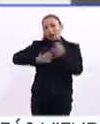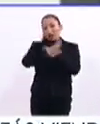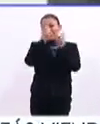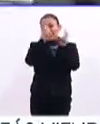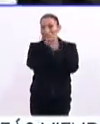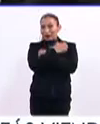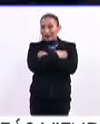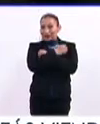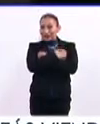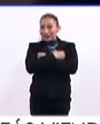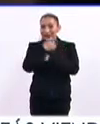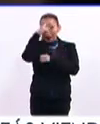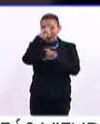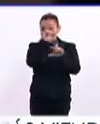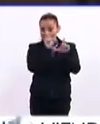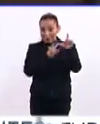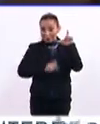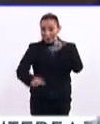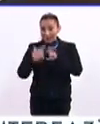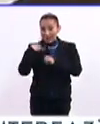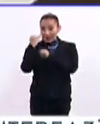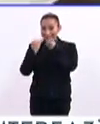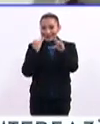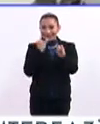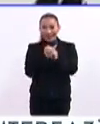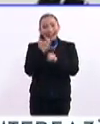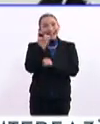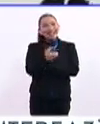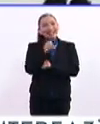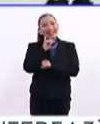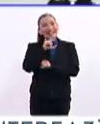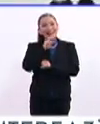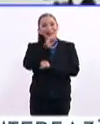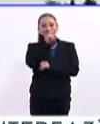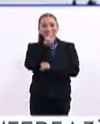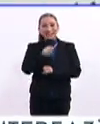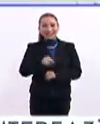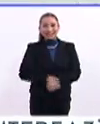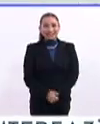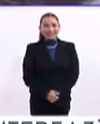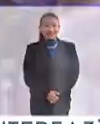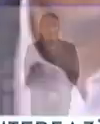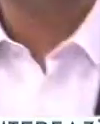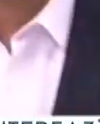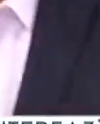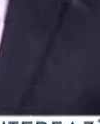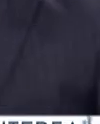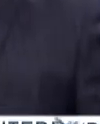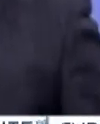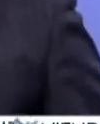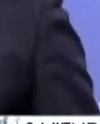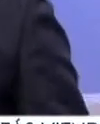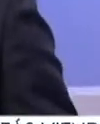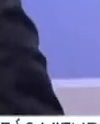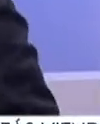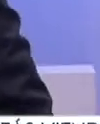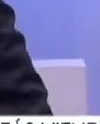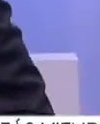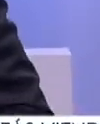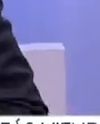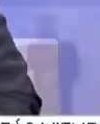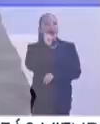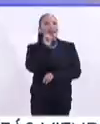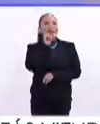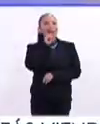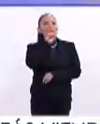en educación nacional e internacional. Esto es Interfaz. Dígas y amigos de